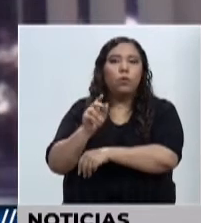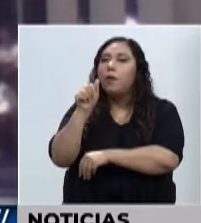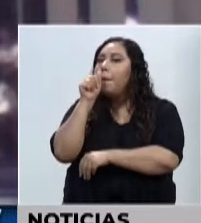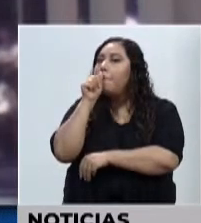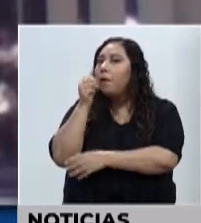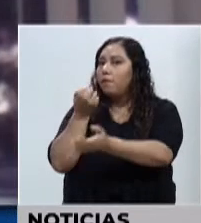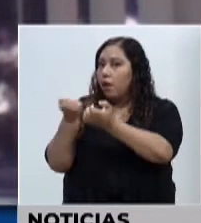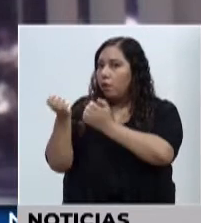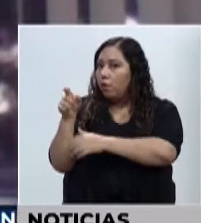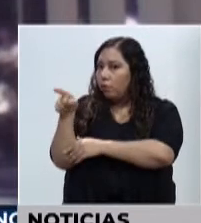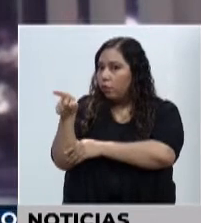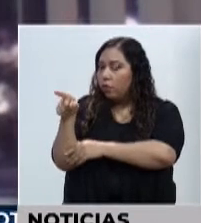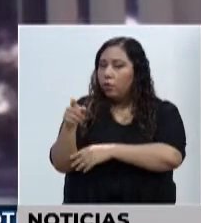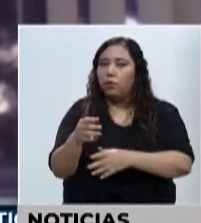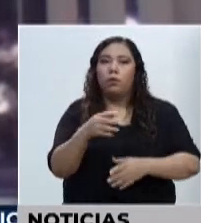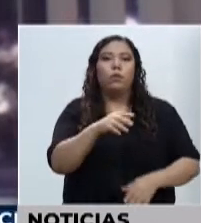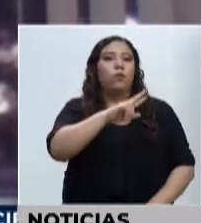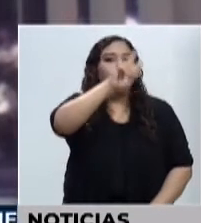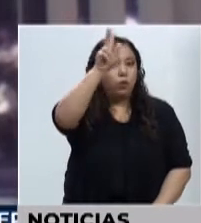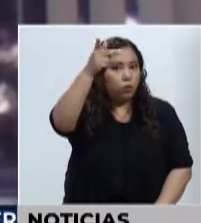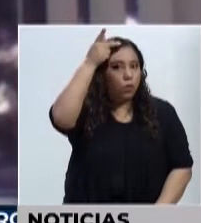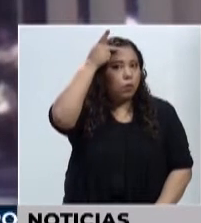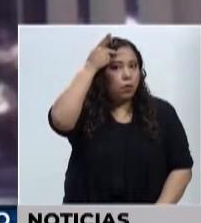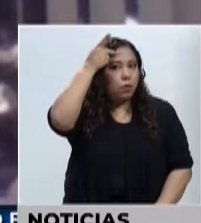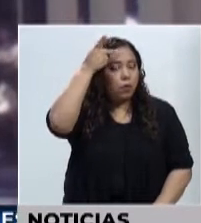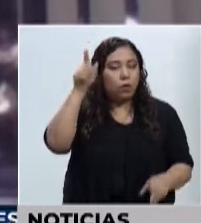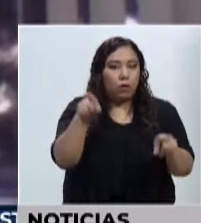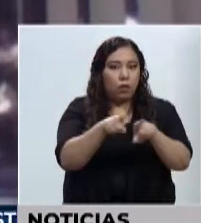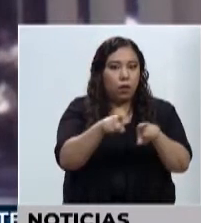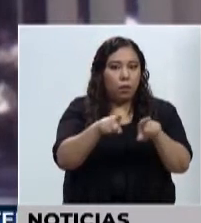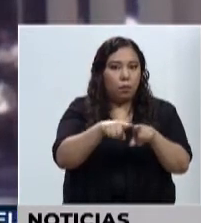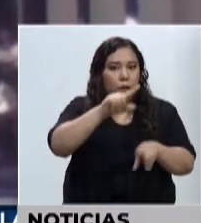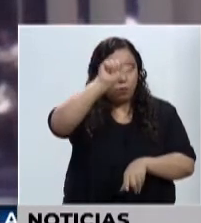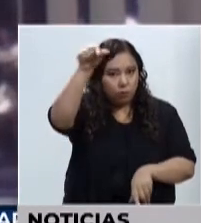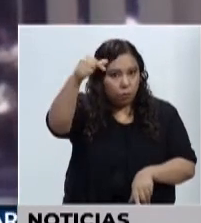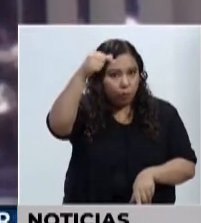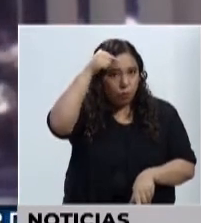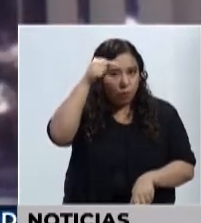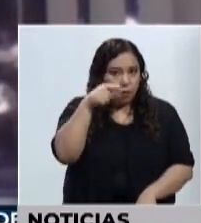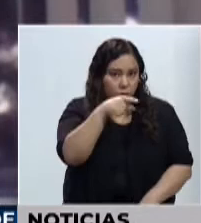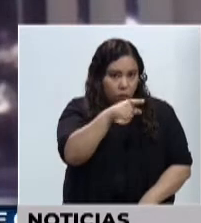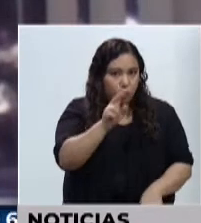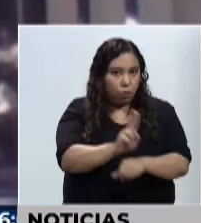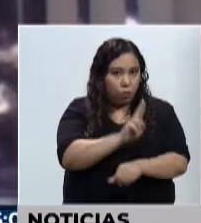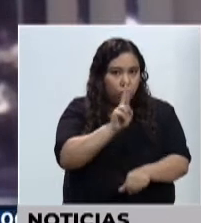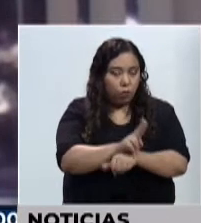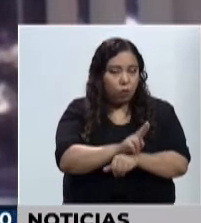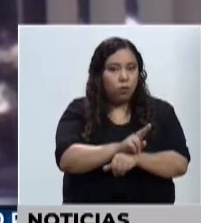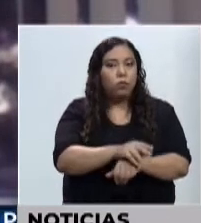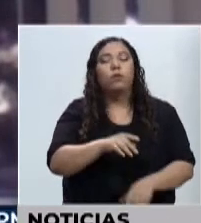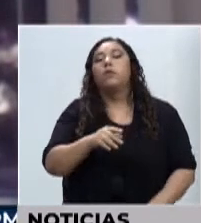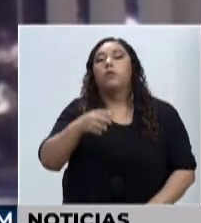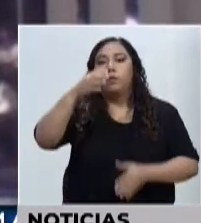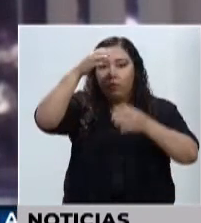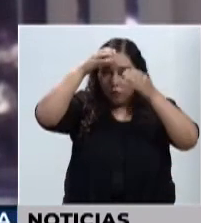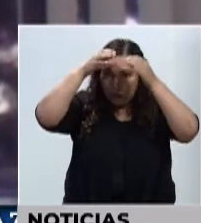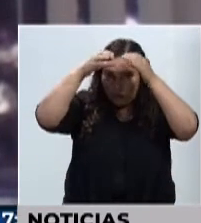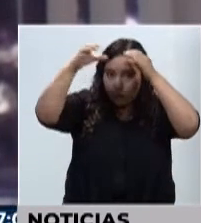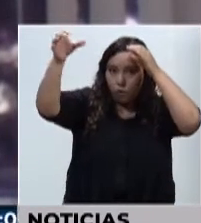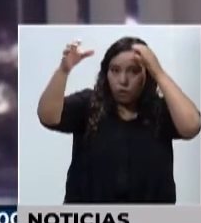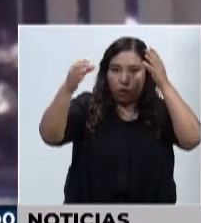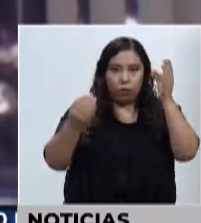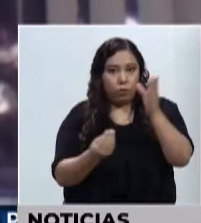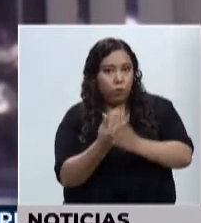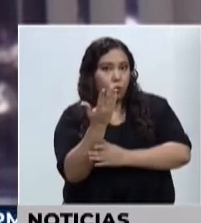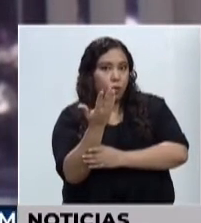se concentra en resultados y no actividades. Esto significa que se requieren nuevos conocimientos dentro de los